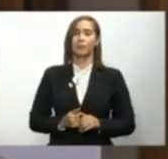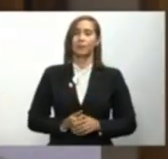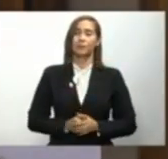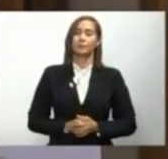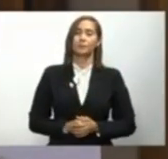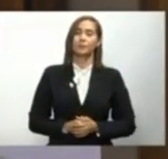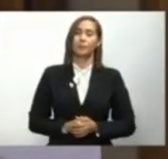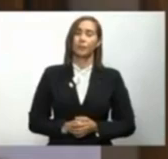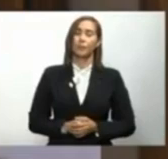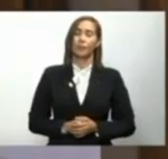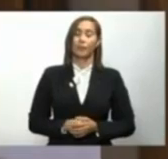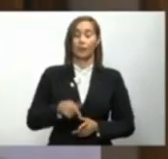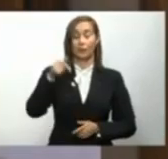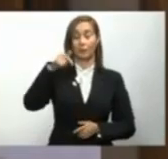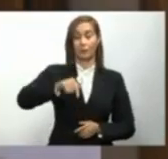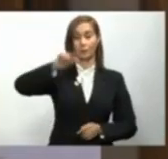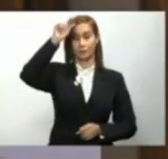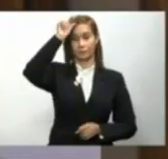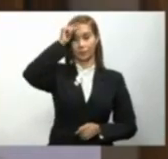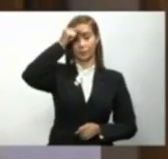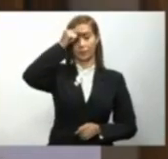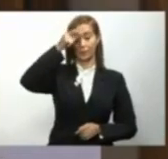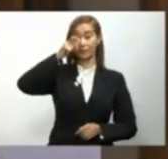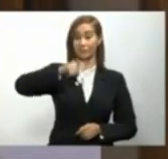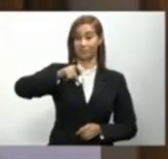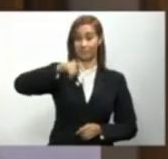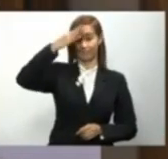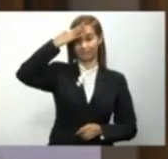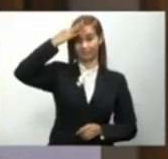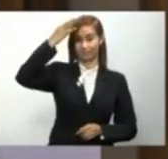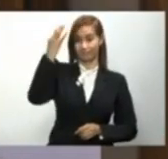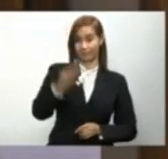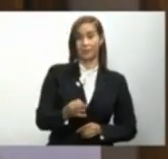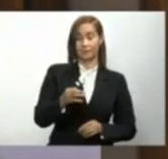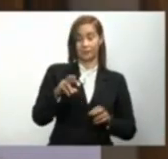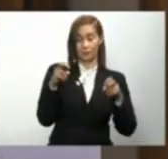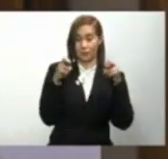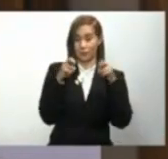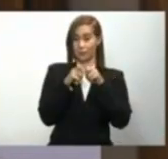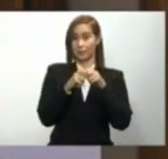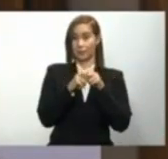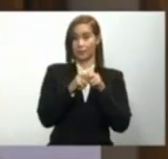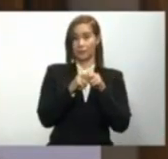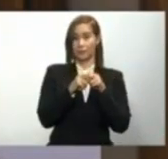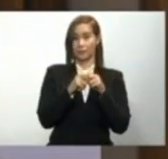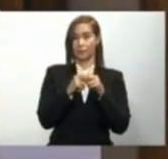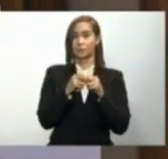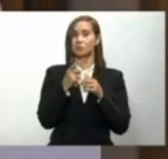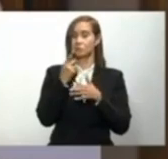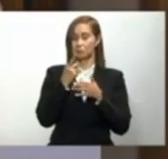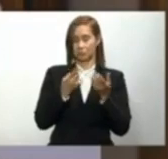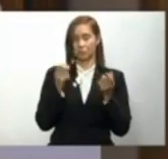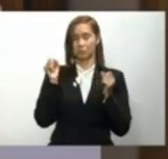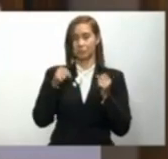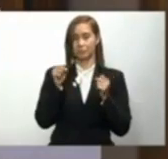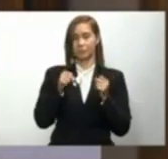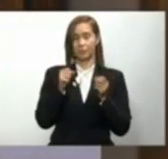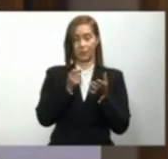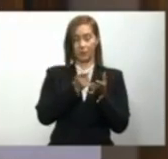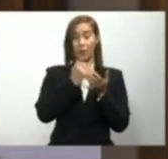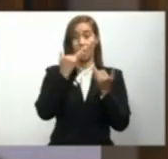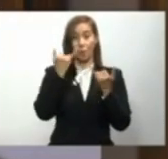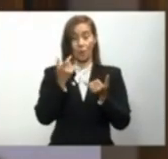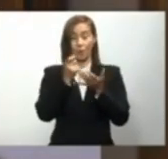El gobierno tiene que tomar decisiones en el sector eléctrico y eso es lo que está haciendo. Con la firma del